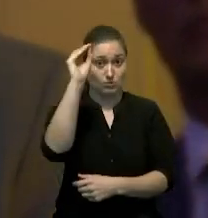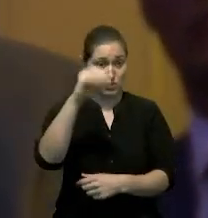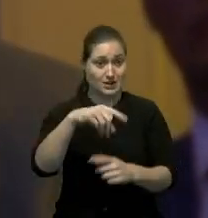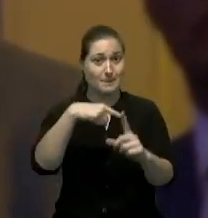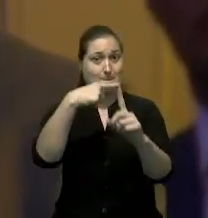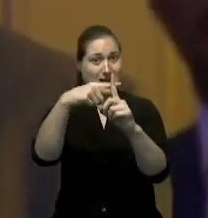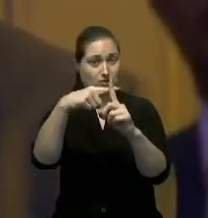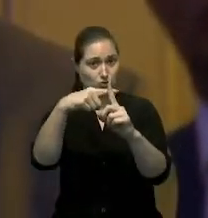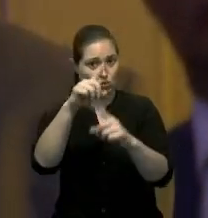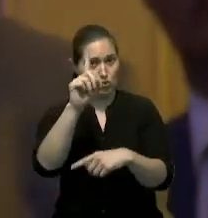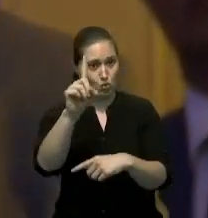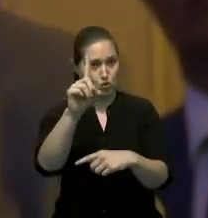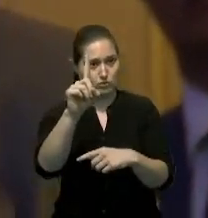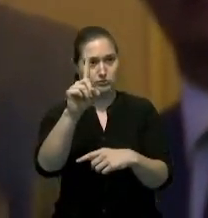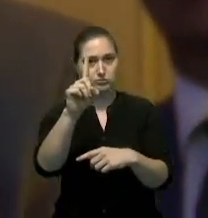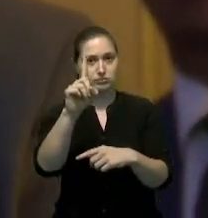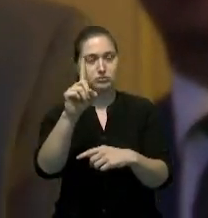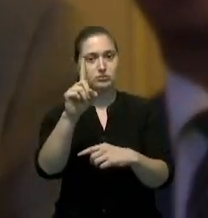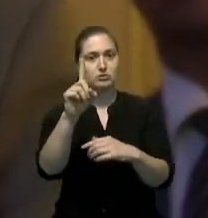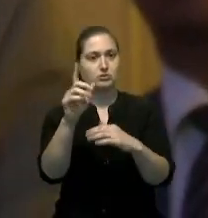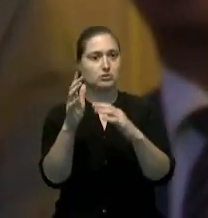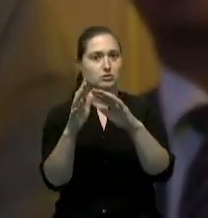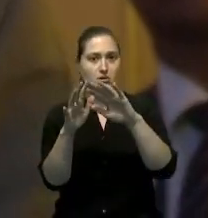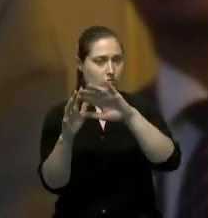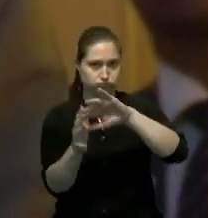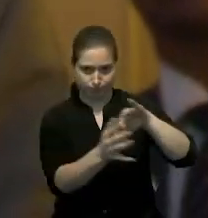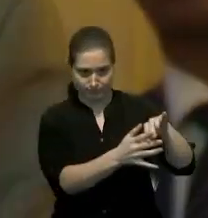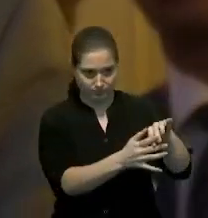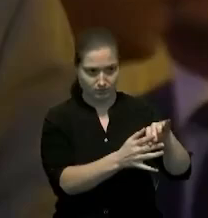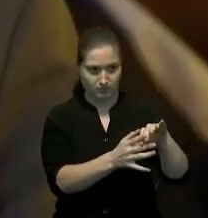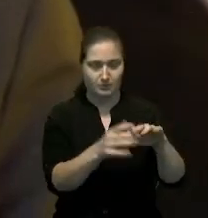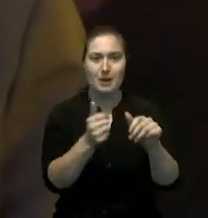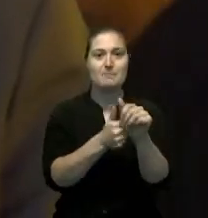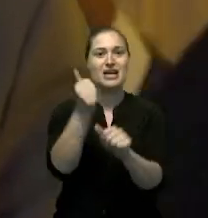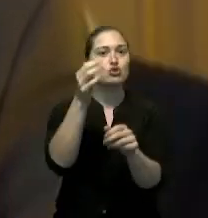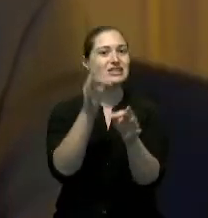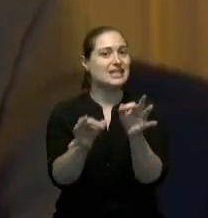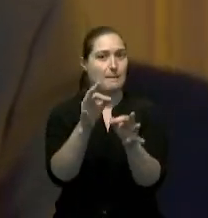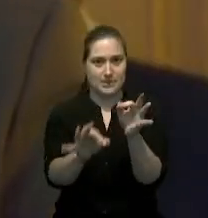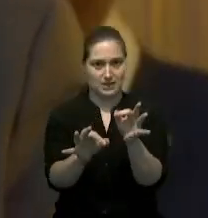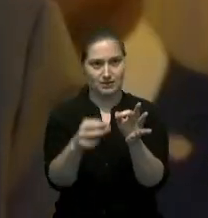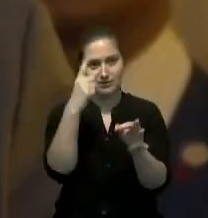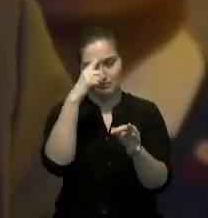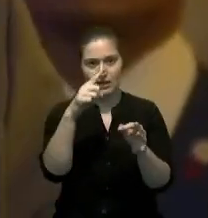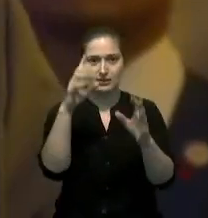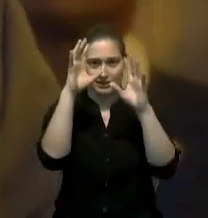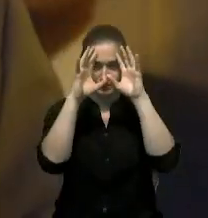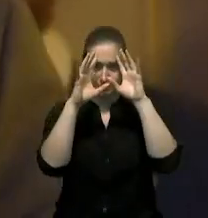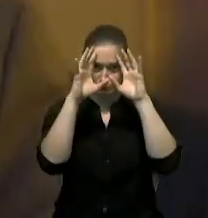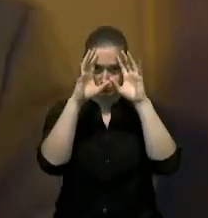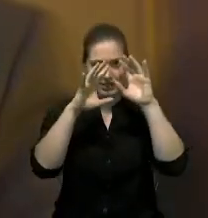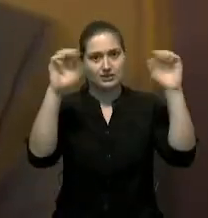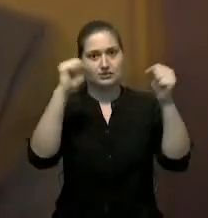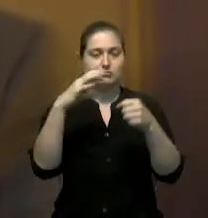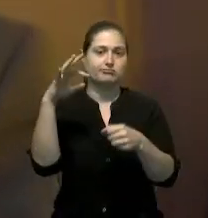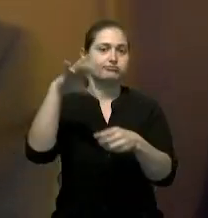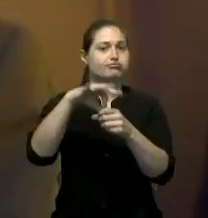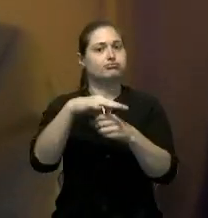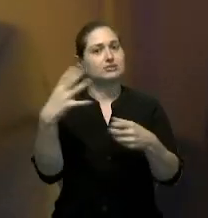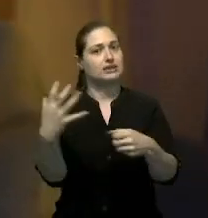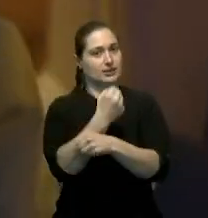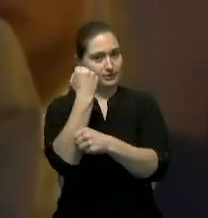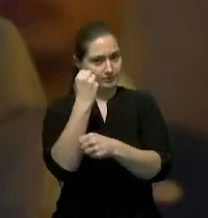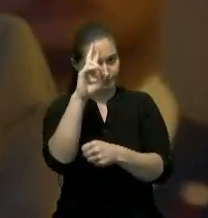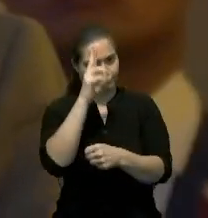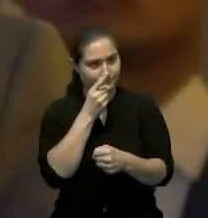y se vuelva a la votación simple mayoría simple para ganar la presidencia en República Dominicana la segunda